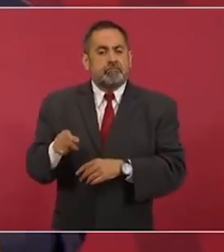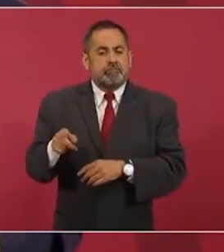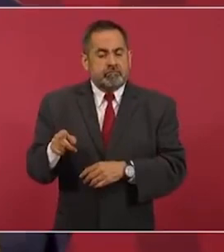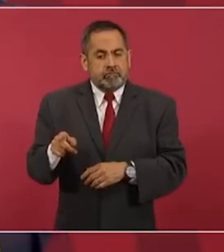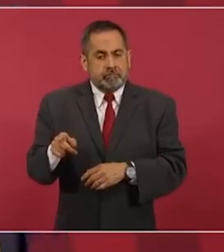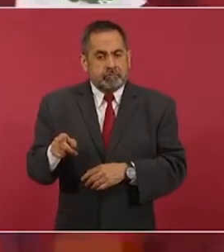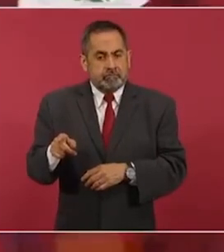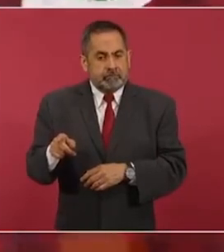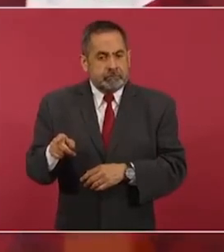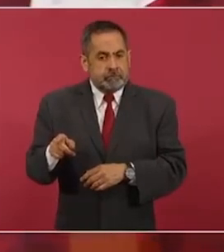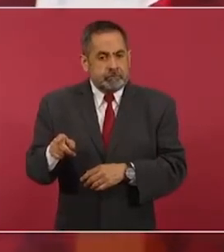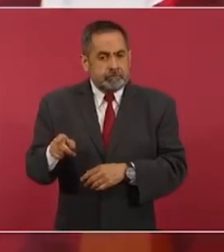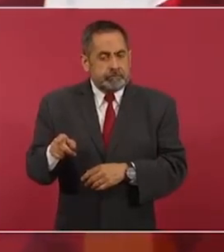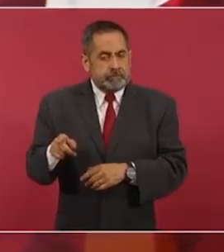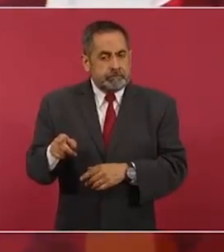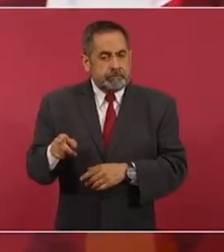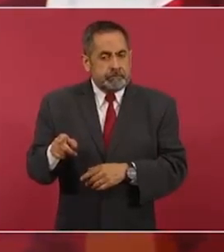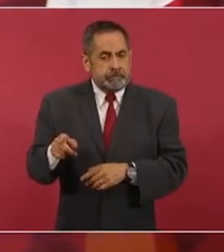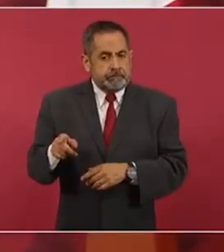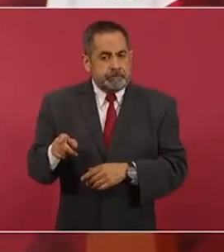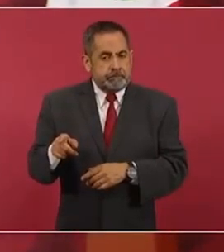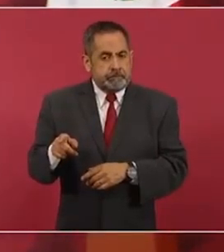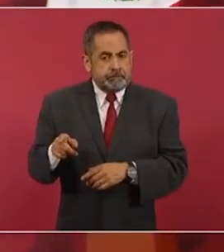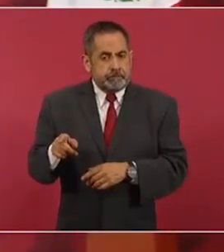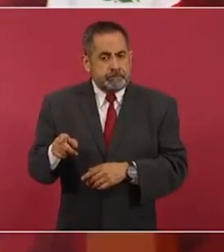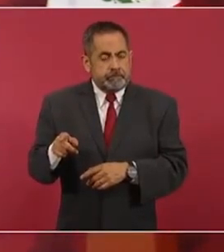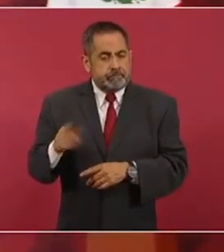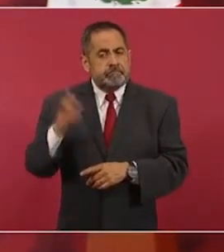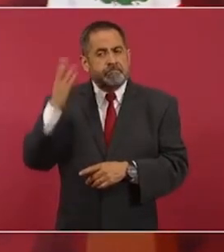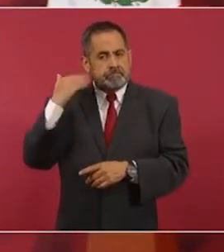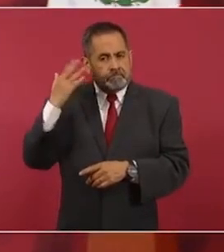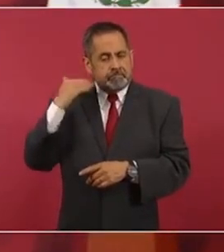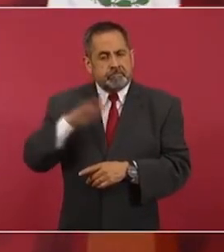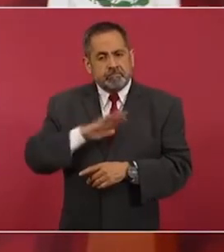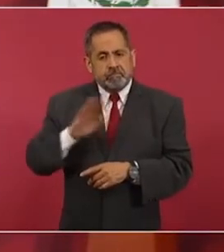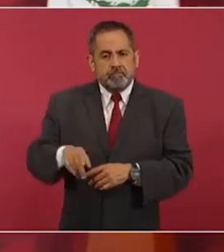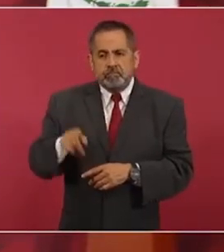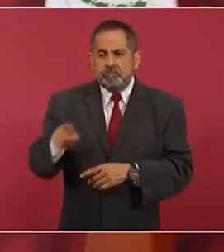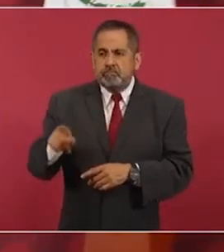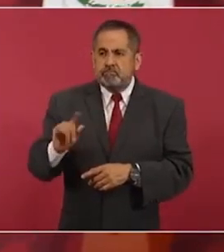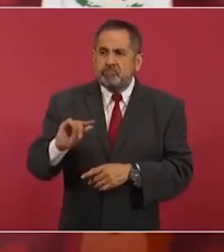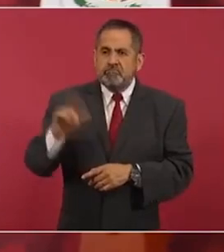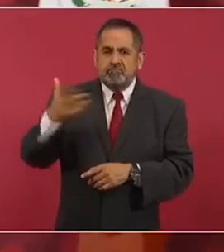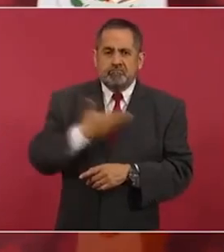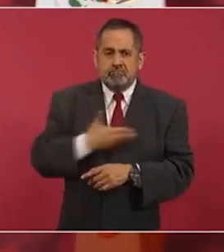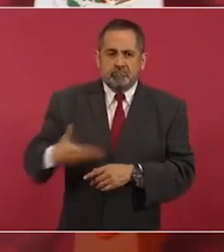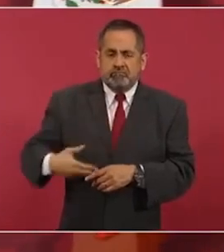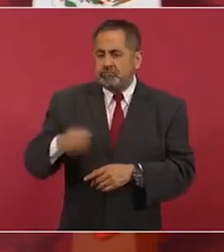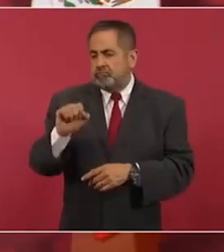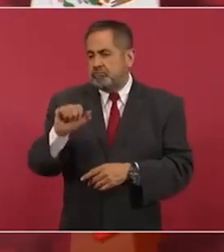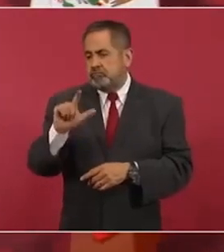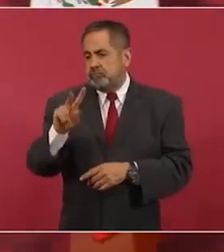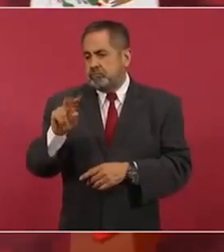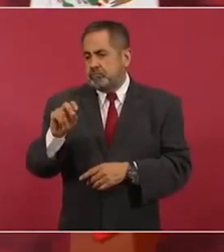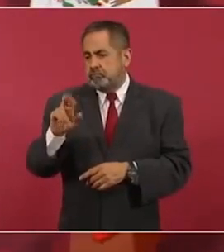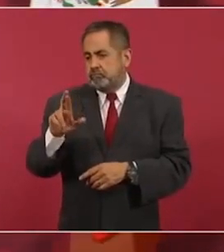del que haya perdido la vida un gran presidente Salvador Allende